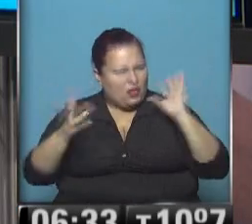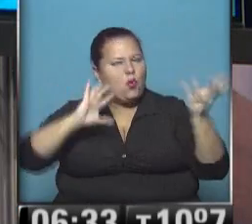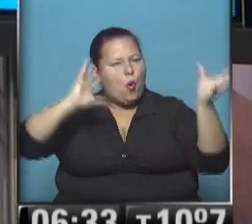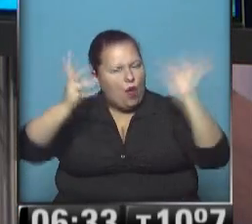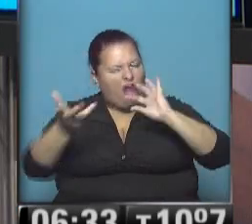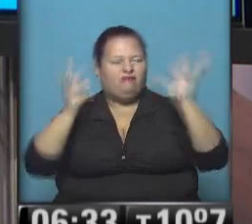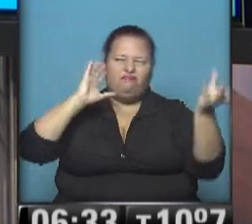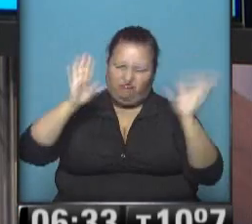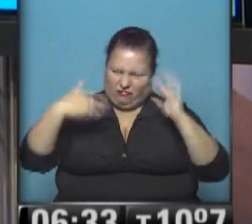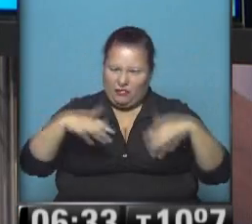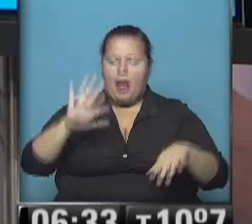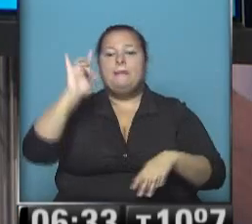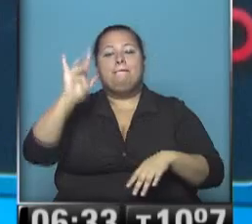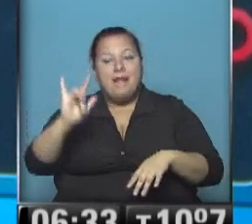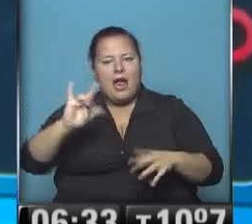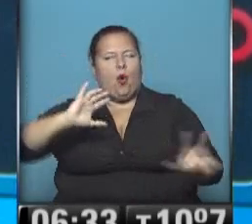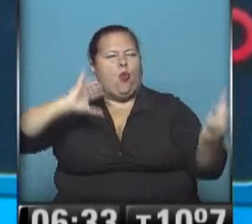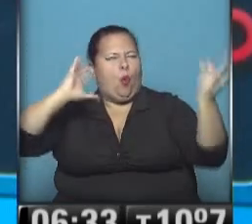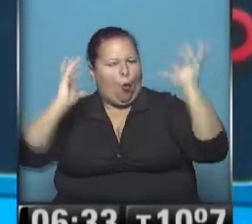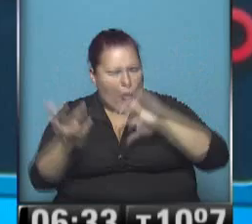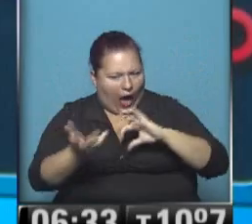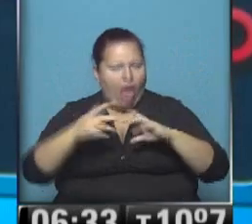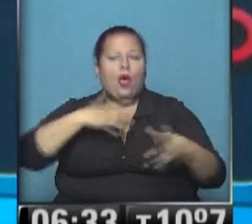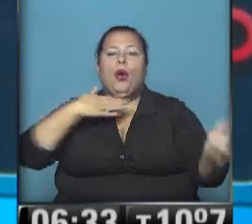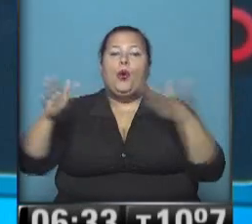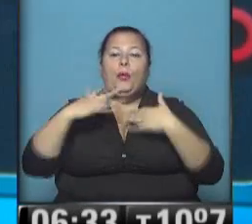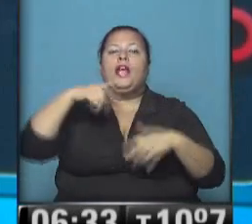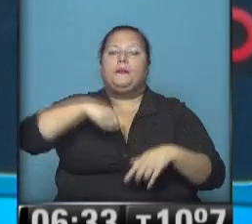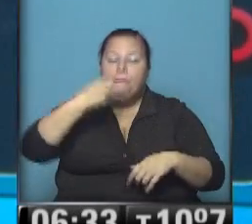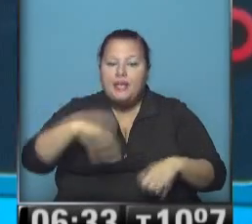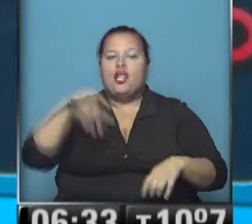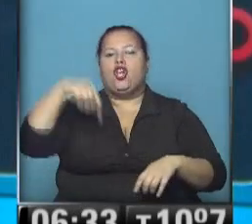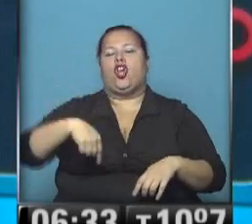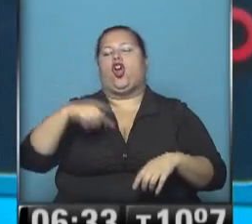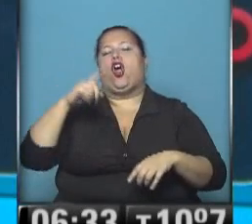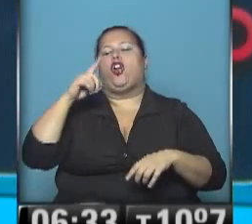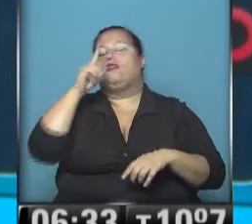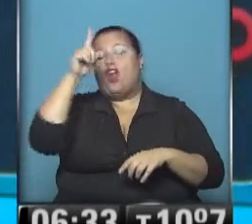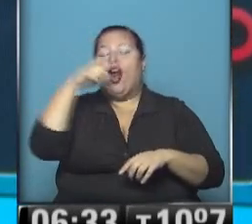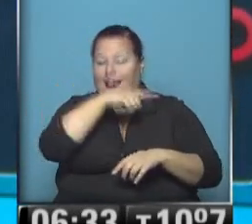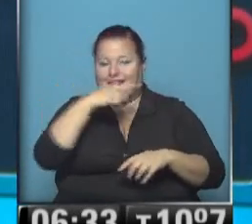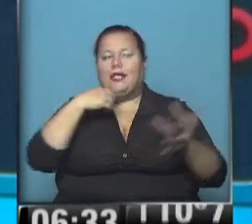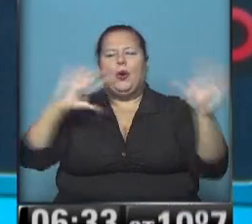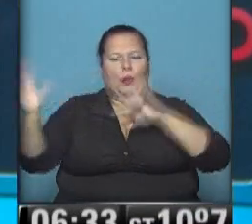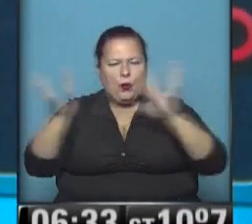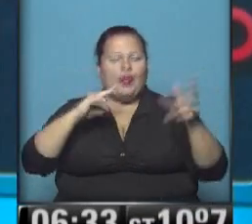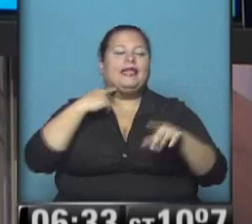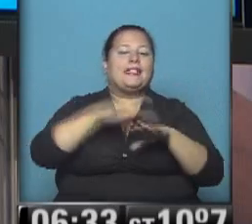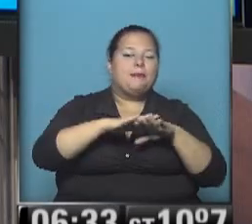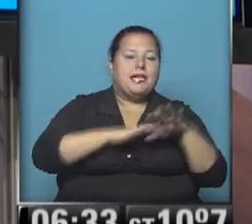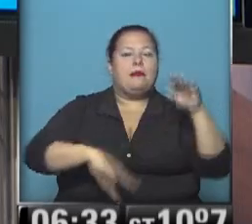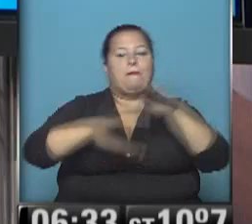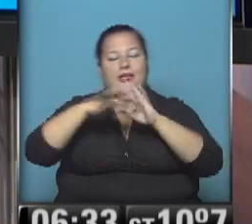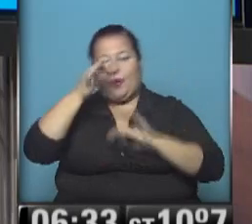nublar y se va a inestabilizar un poquito el miércoles, con mucha nubosidad, el viento comenzará a soplar del noreste bastante intenso, 13 a mínima, 20 grados la